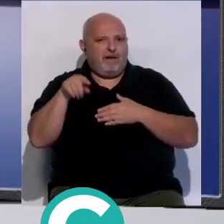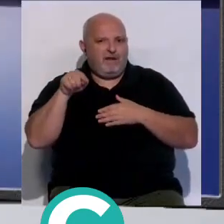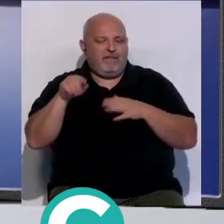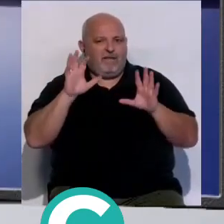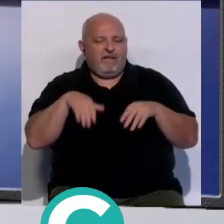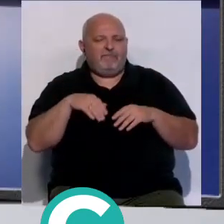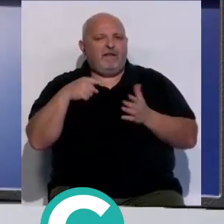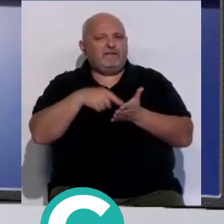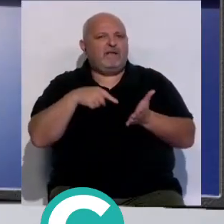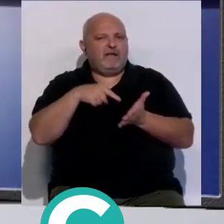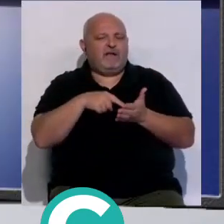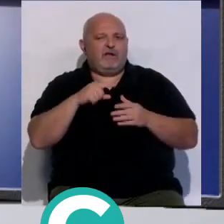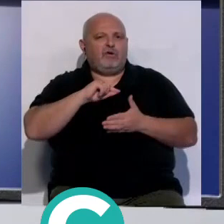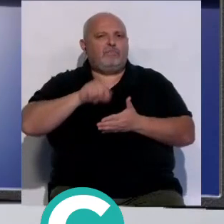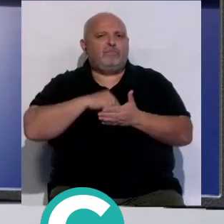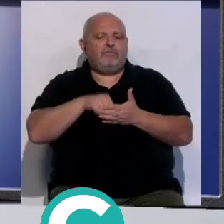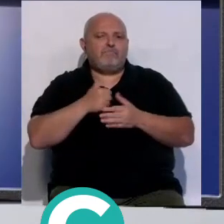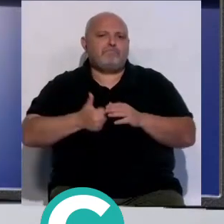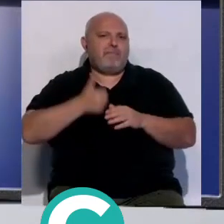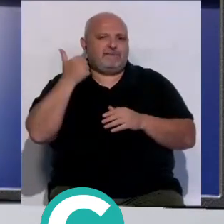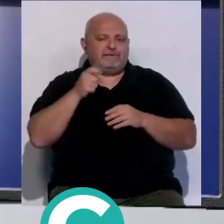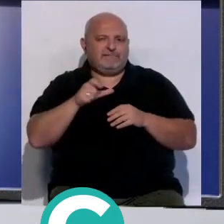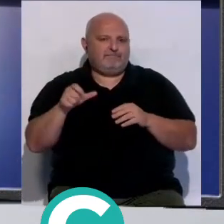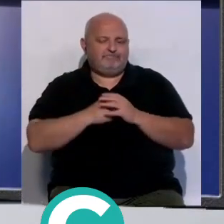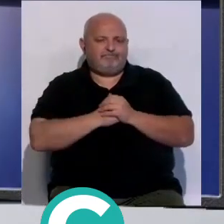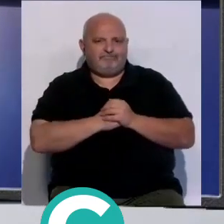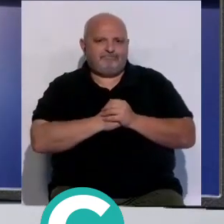Mar de Cádiz exigieron la contratación de profesionales